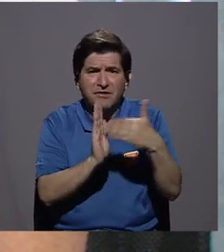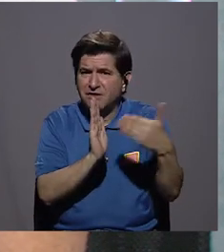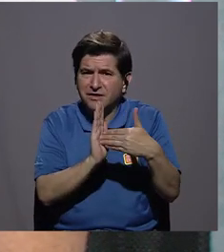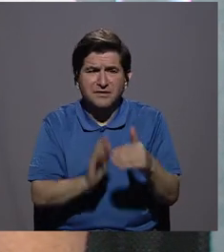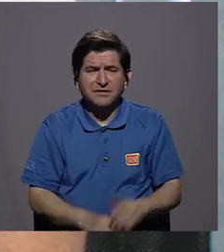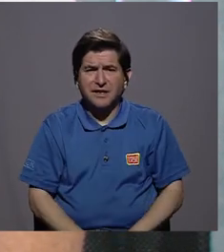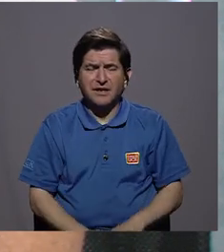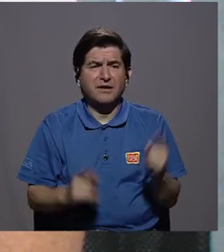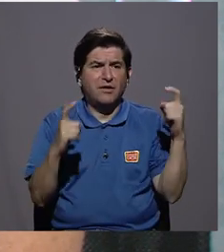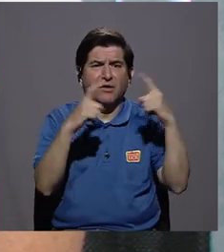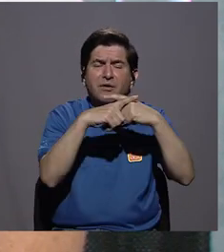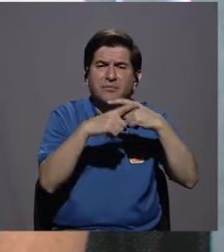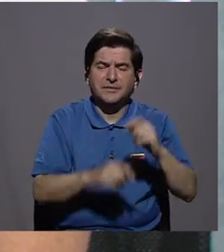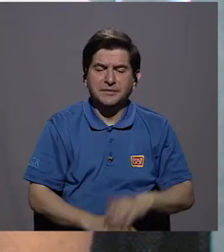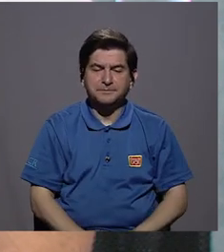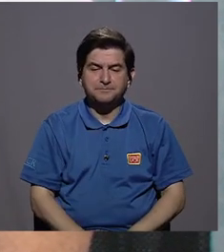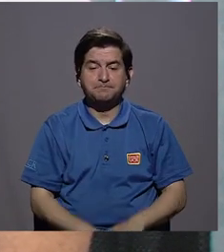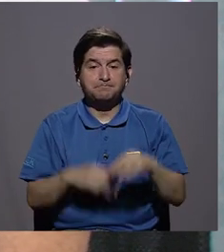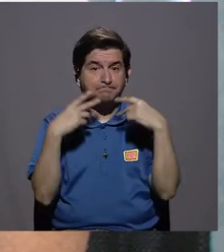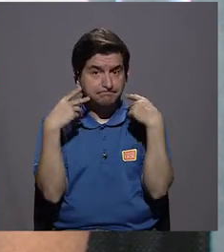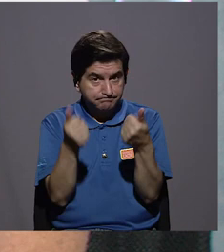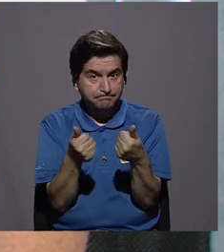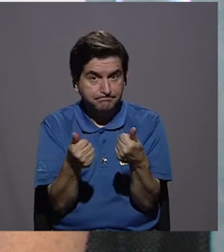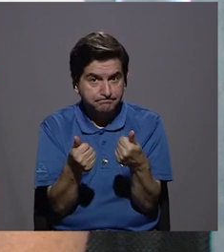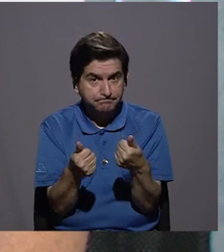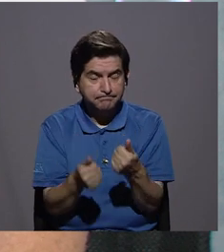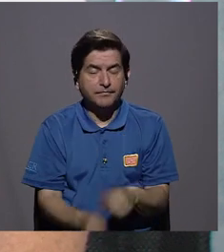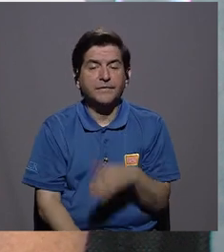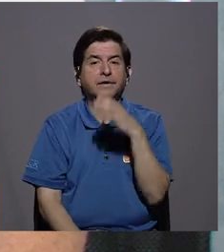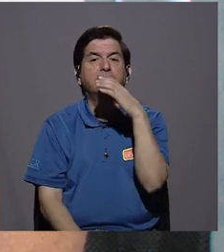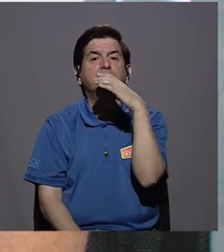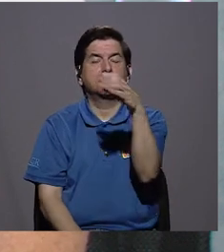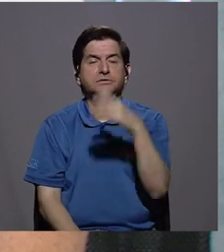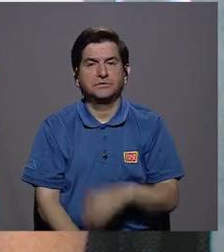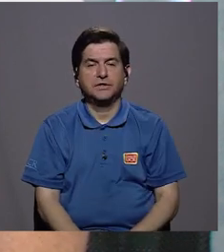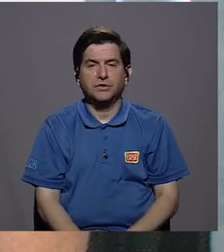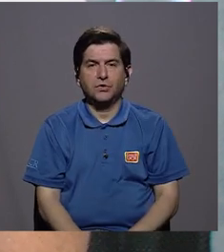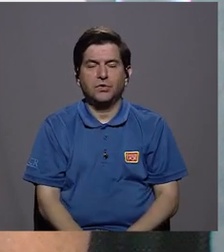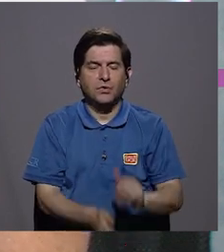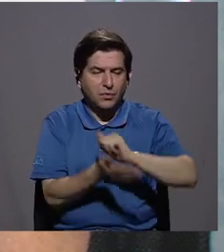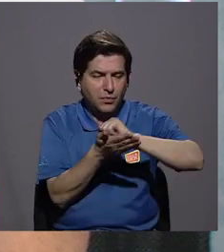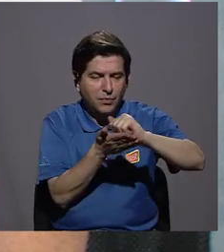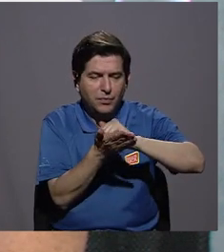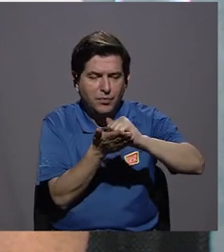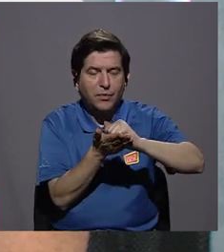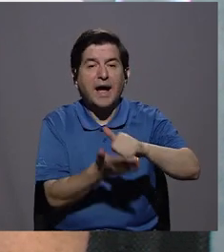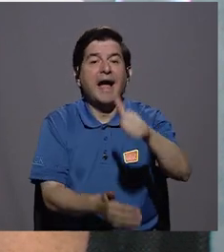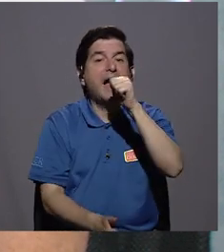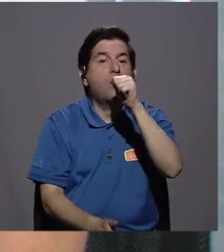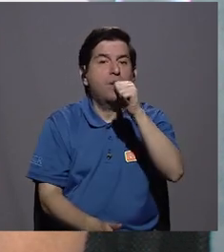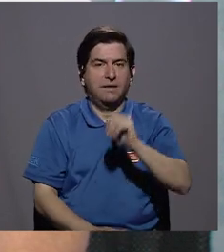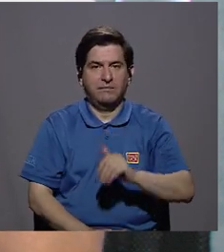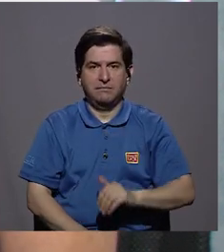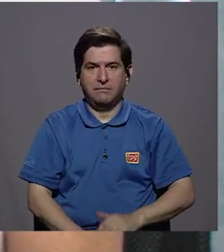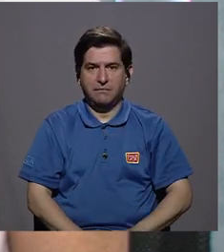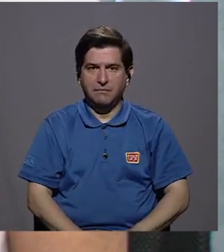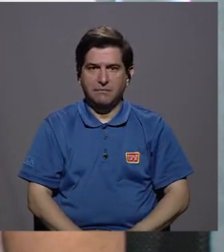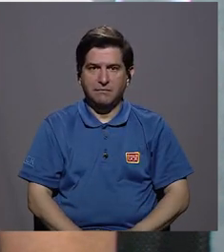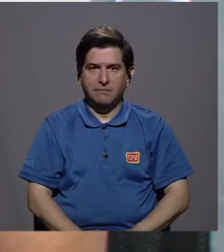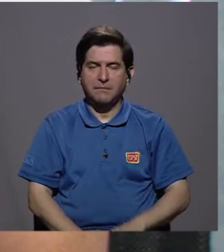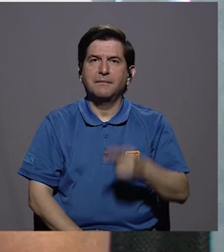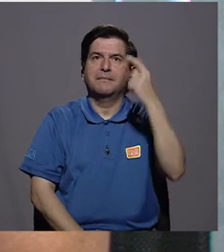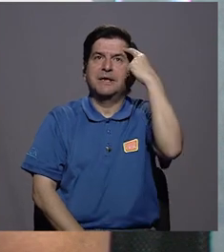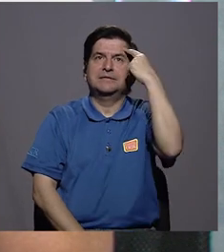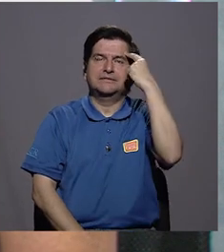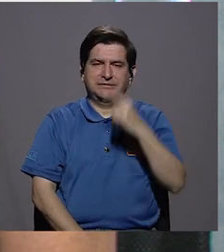asunto, para no complicar más la herida? En lo inmediato, lo que se recomienda es lavar con abundante agua. Digamos que